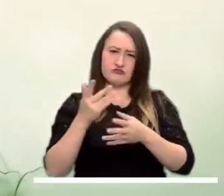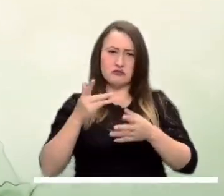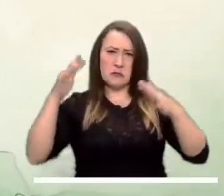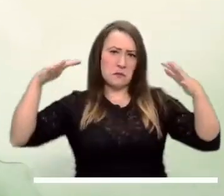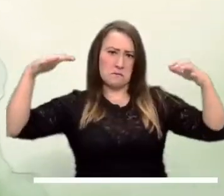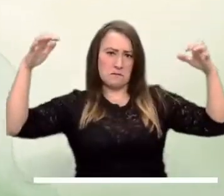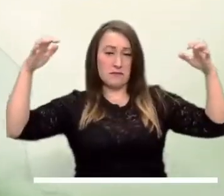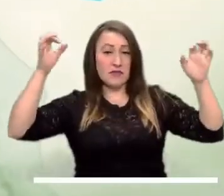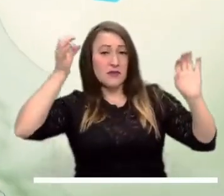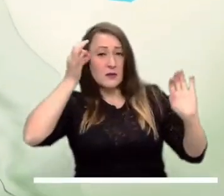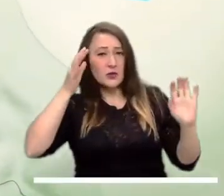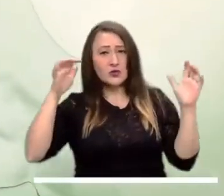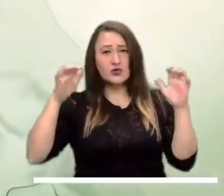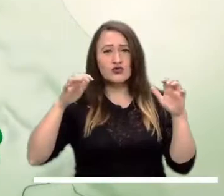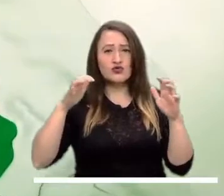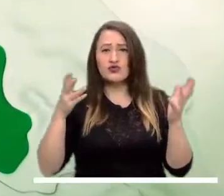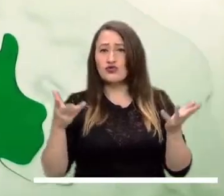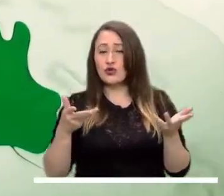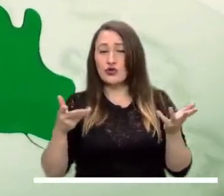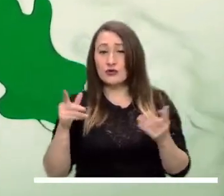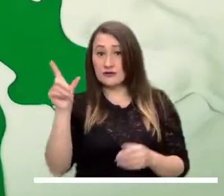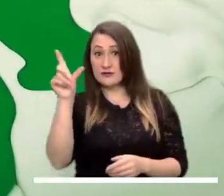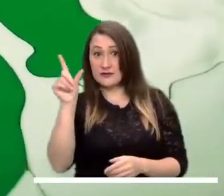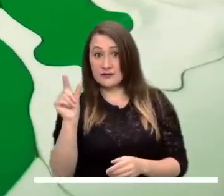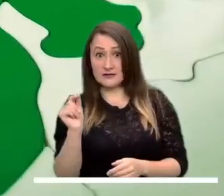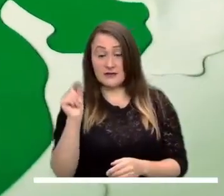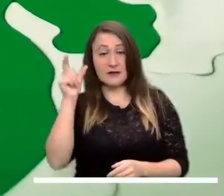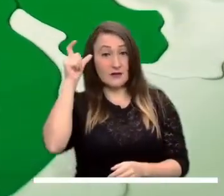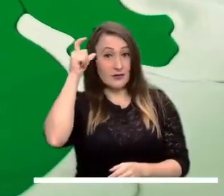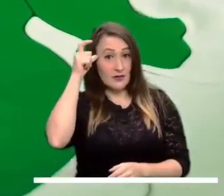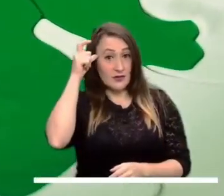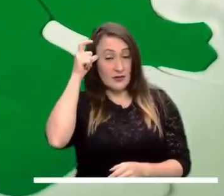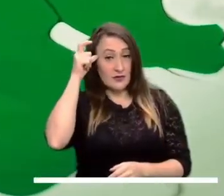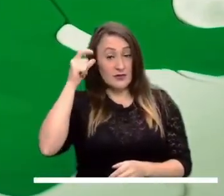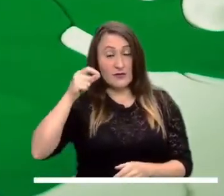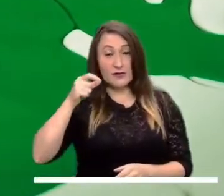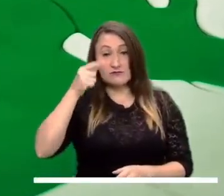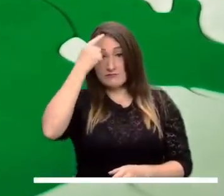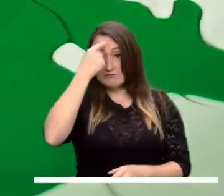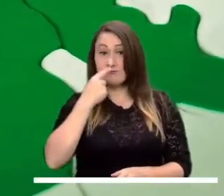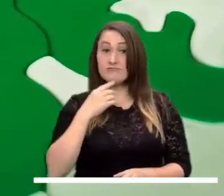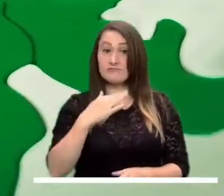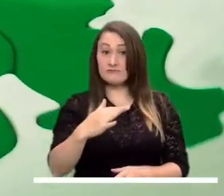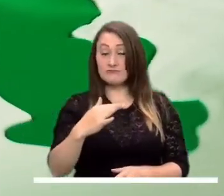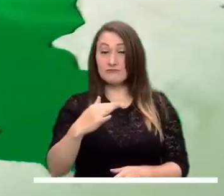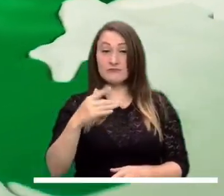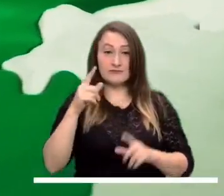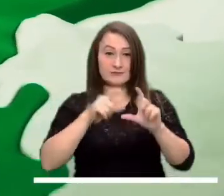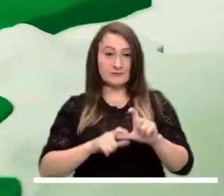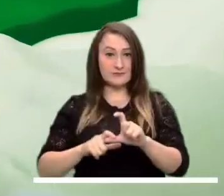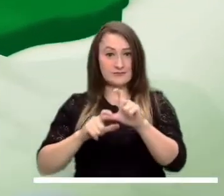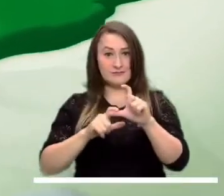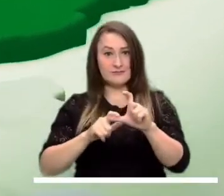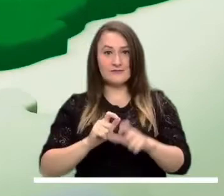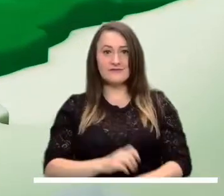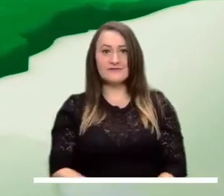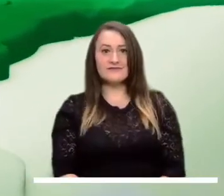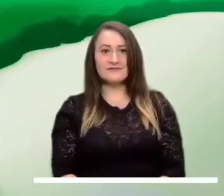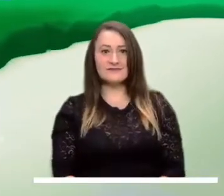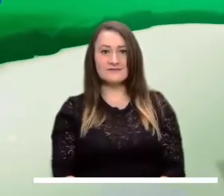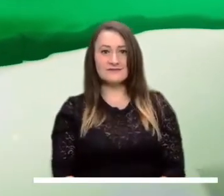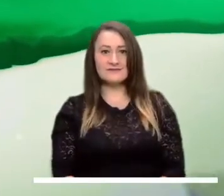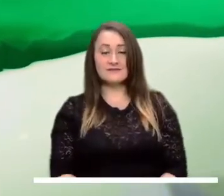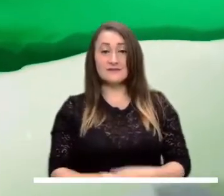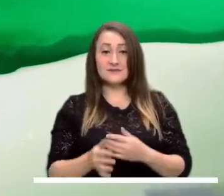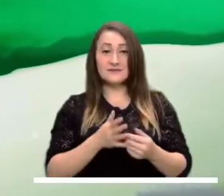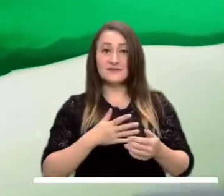La tarde caribeña espera condiciones secas, aunque son probables algunas lluvias sectorizadas en Cesar, Córdoba, la Sierra Nevada y